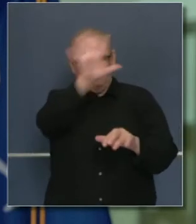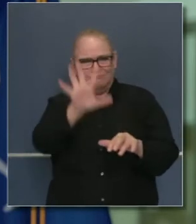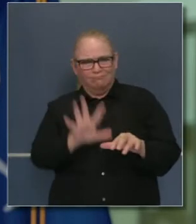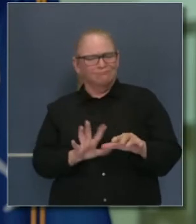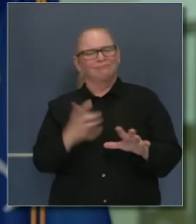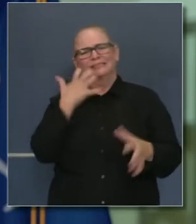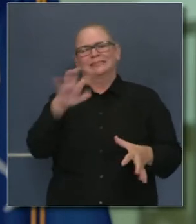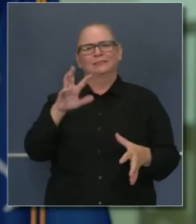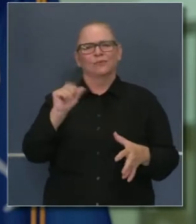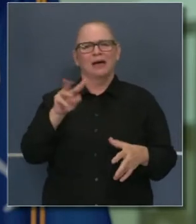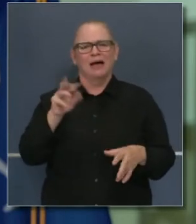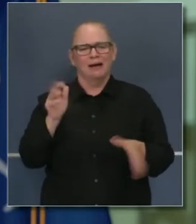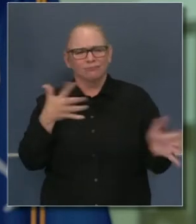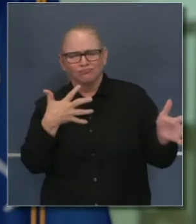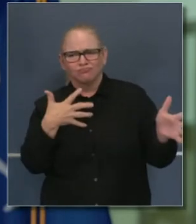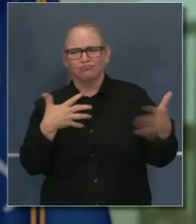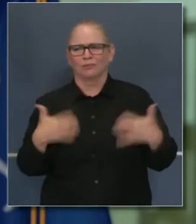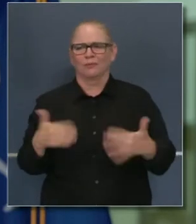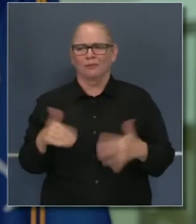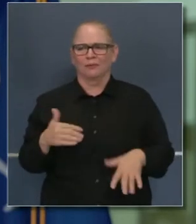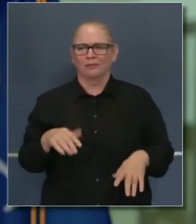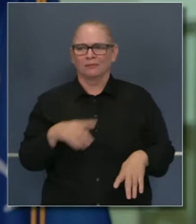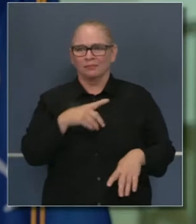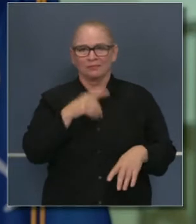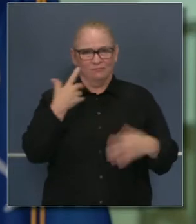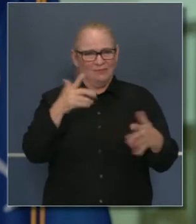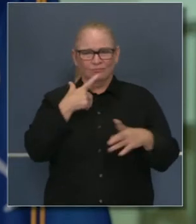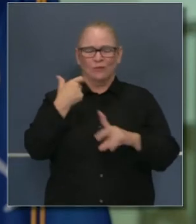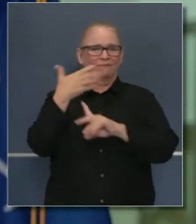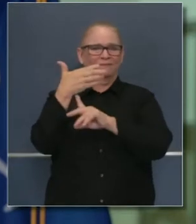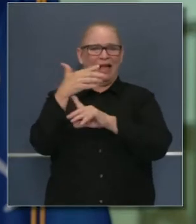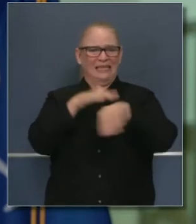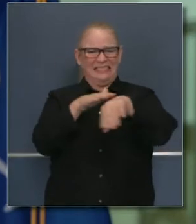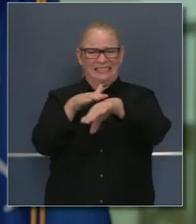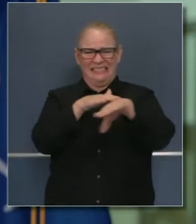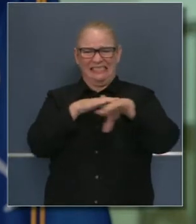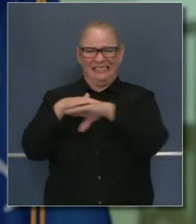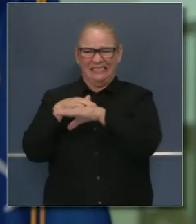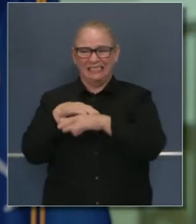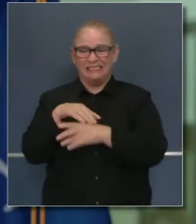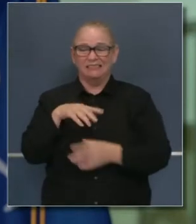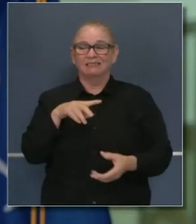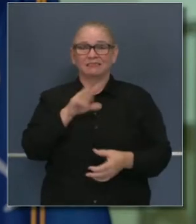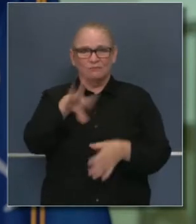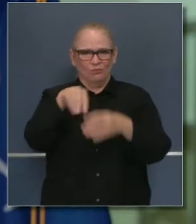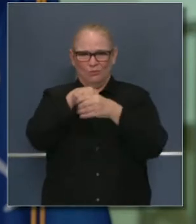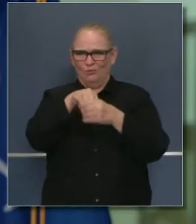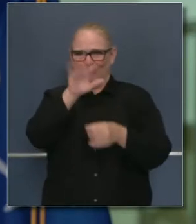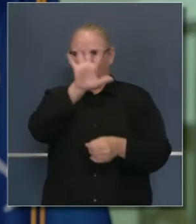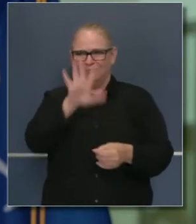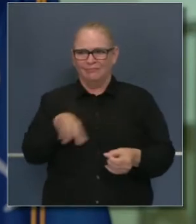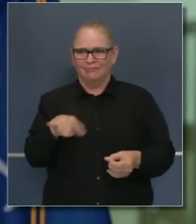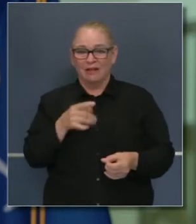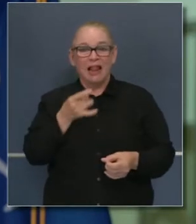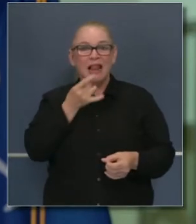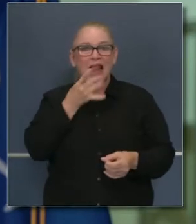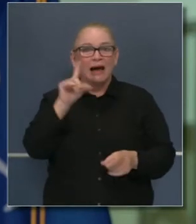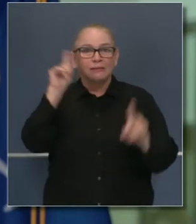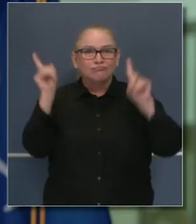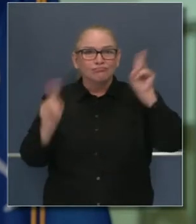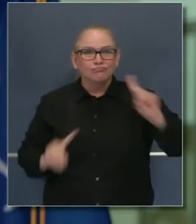Eso ha llevado a que hubiera muchas advertencias de bandera roja, incluyendo un número significativo de